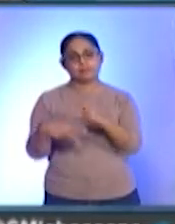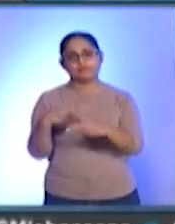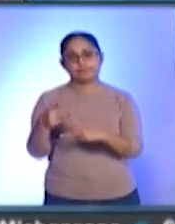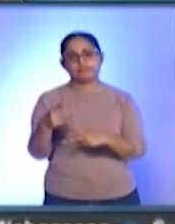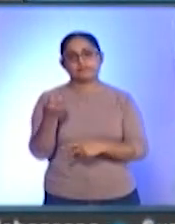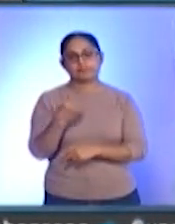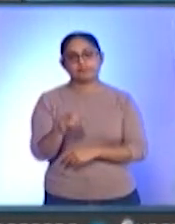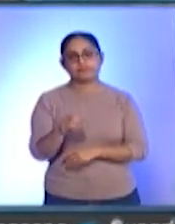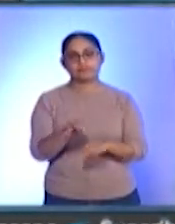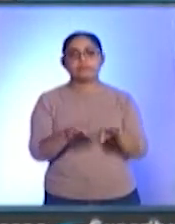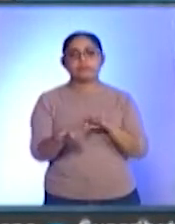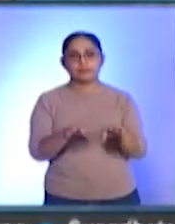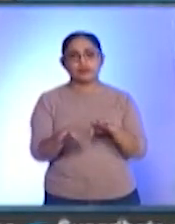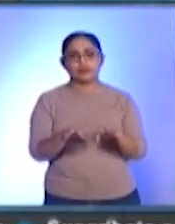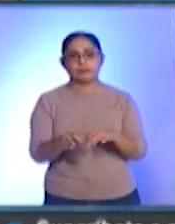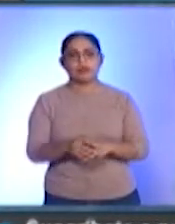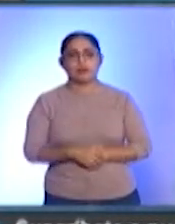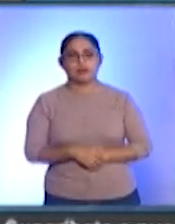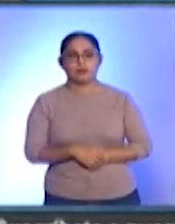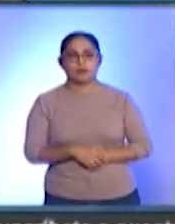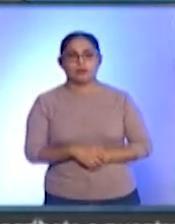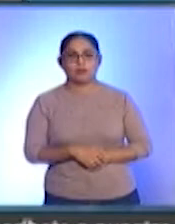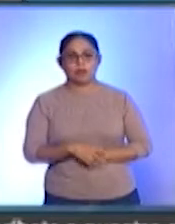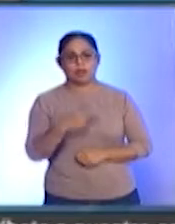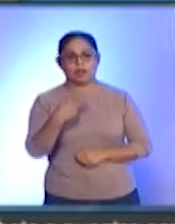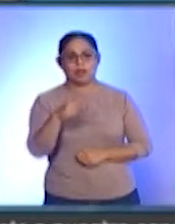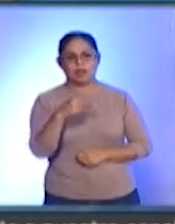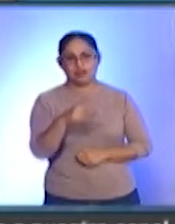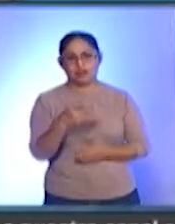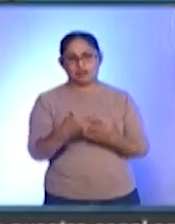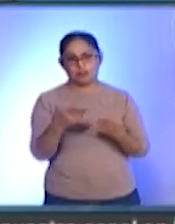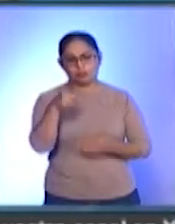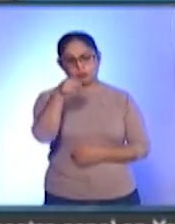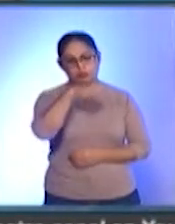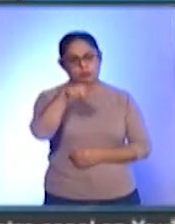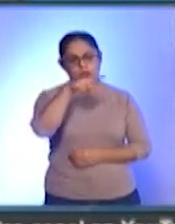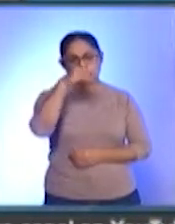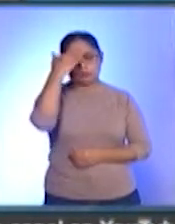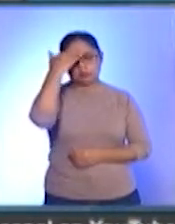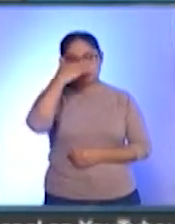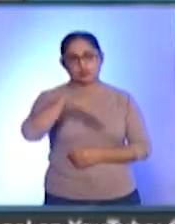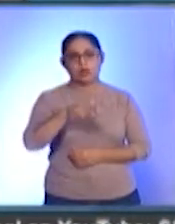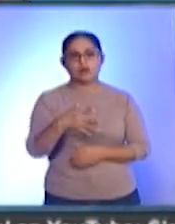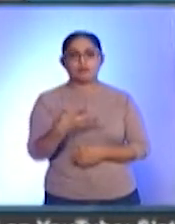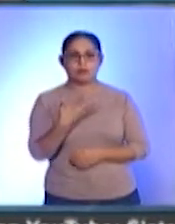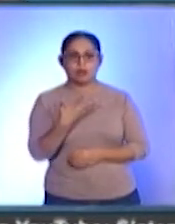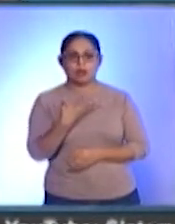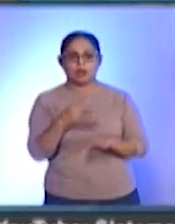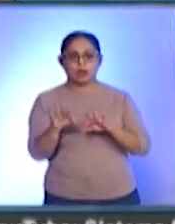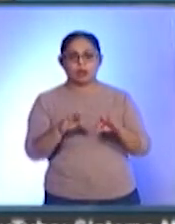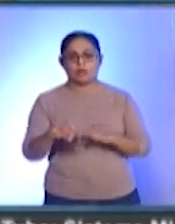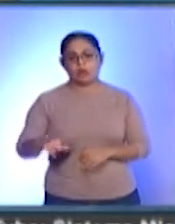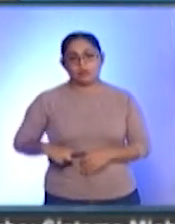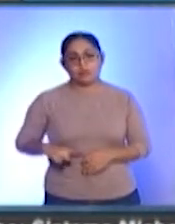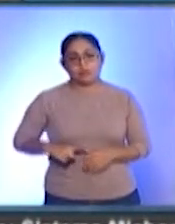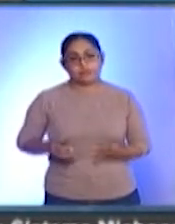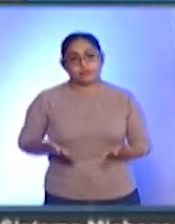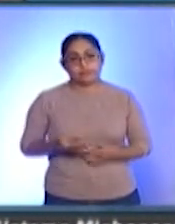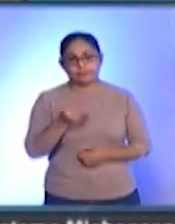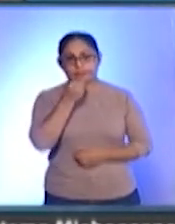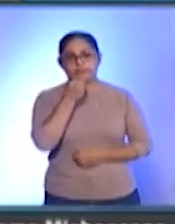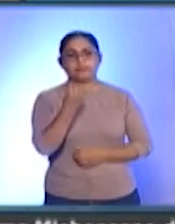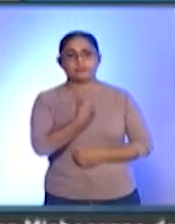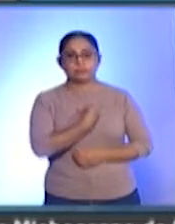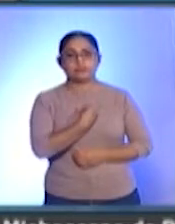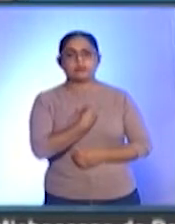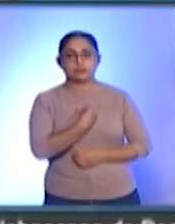a laborar y sobre todo en el sector público, que como bien sabes, somos servidores públicos, tenemos que estar siempre y cuando